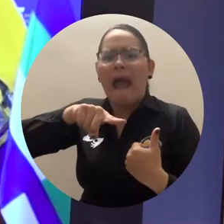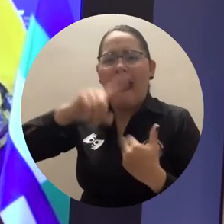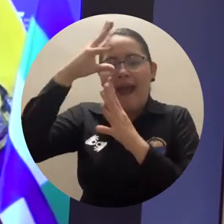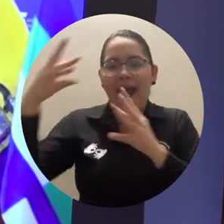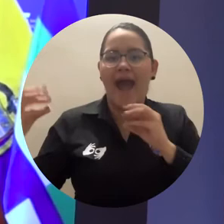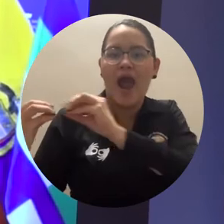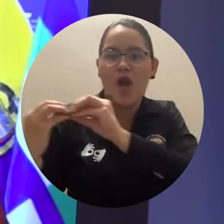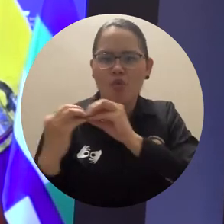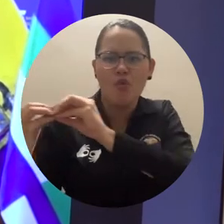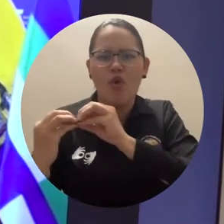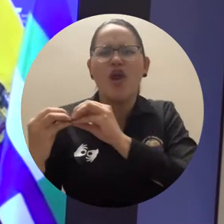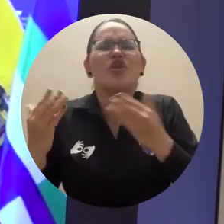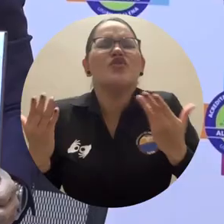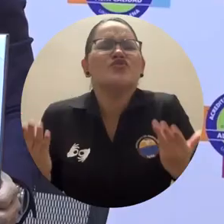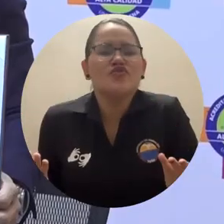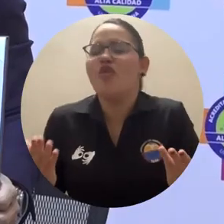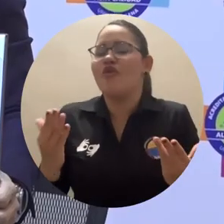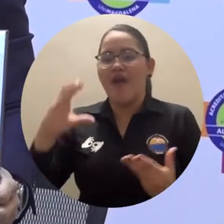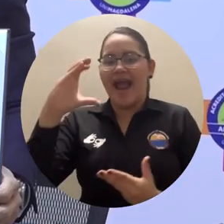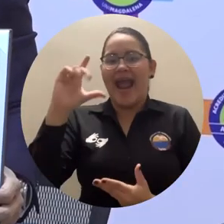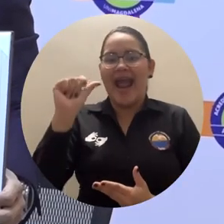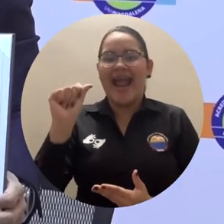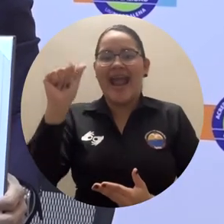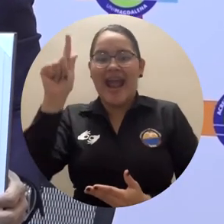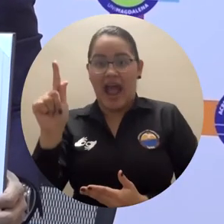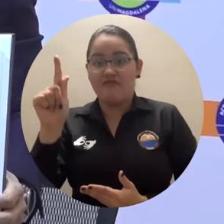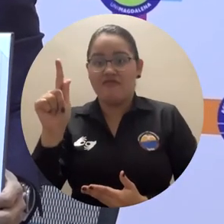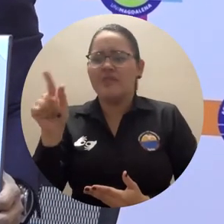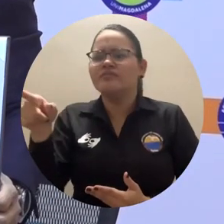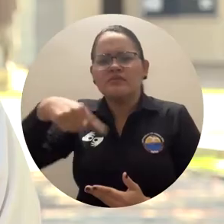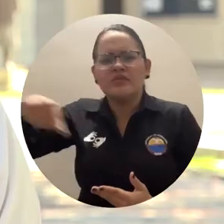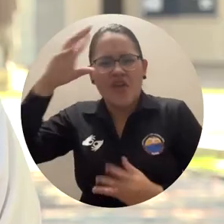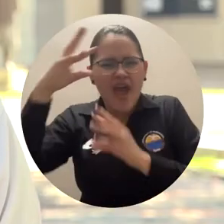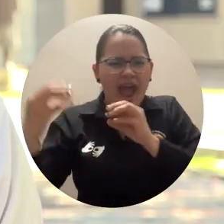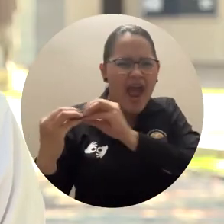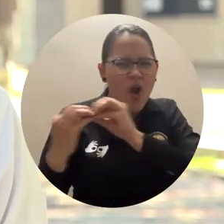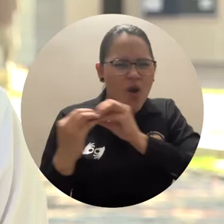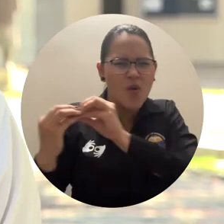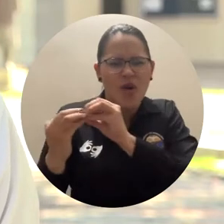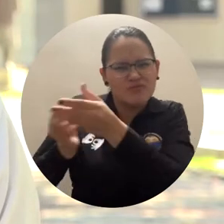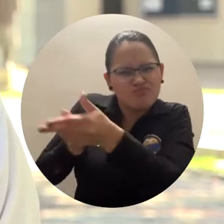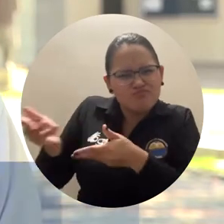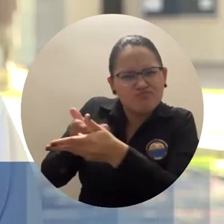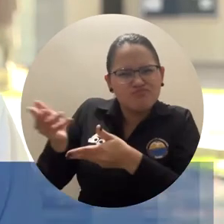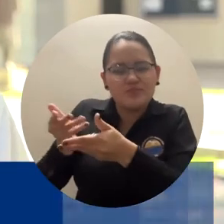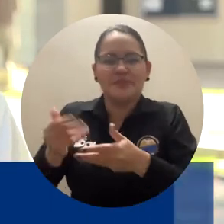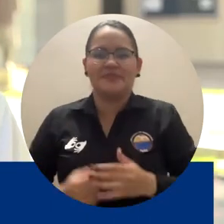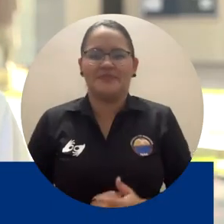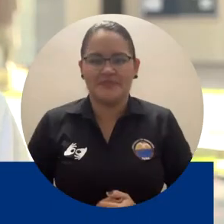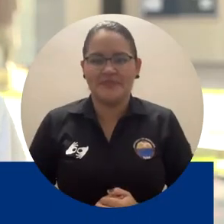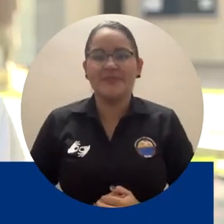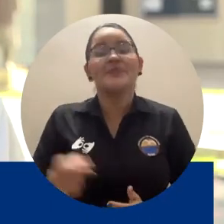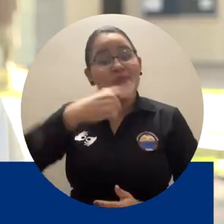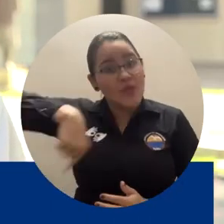CAF, convirtiéndose en la primera universidad pública en Colombia en formalizar esta alianza. Nosotros no paramos de trabajar. Esto